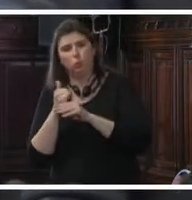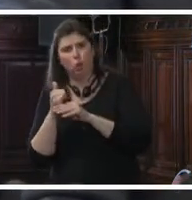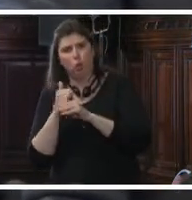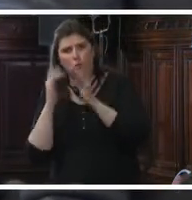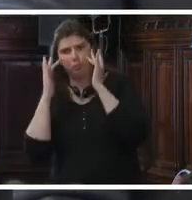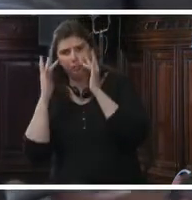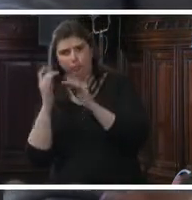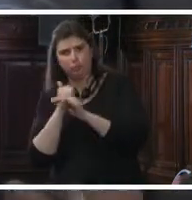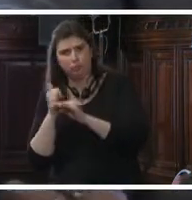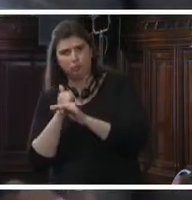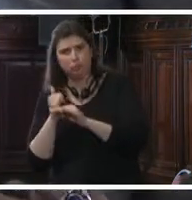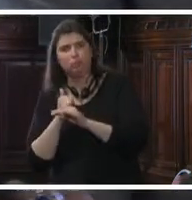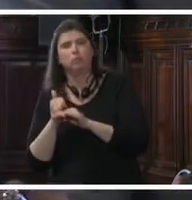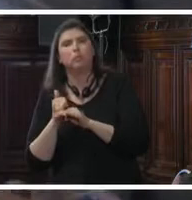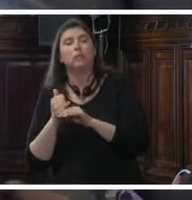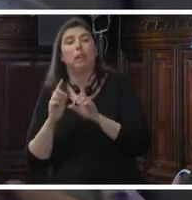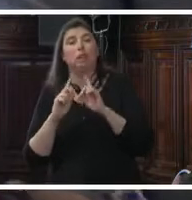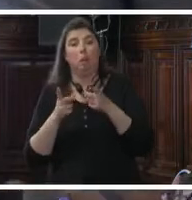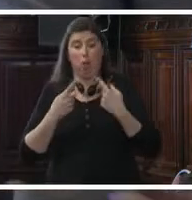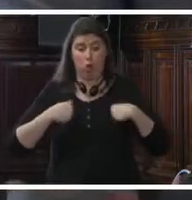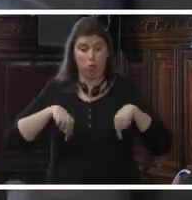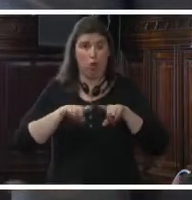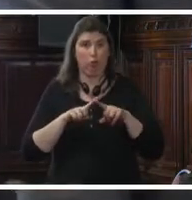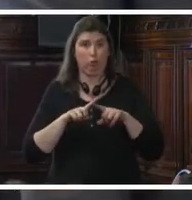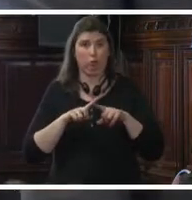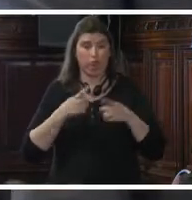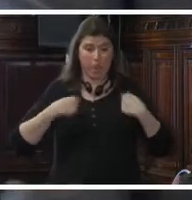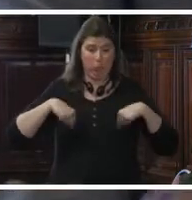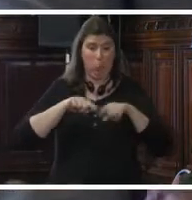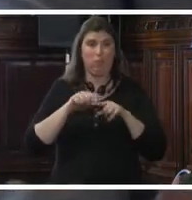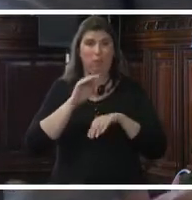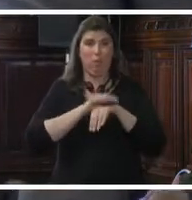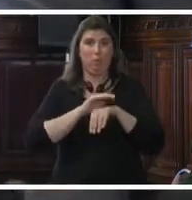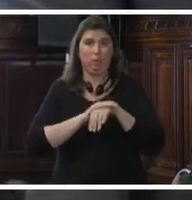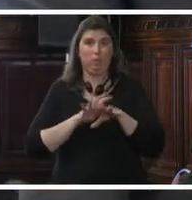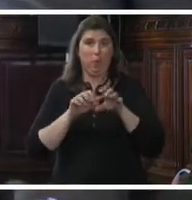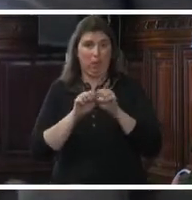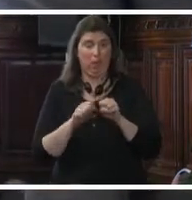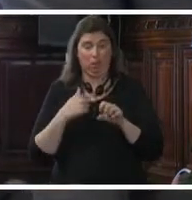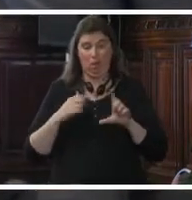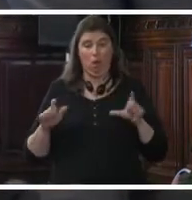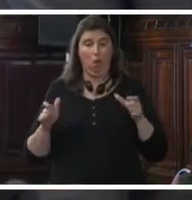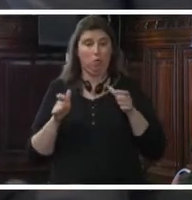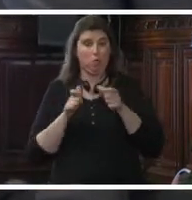también nosotros, nuestra responsabilidad desde la comisión